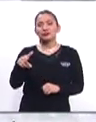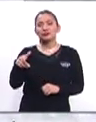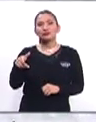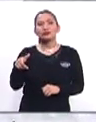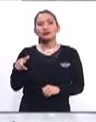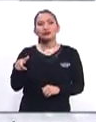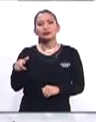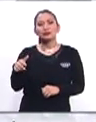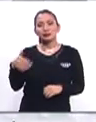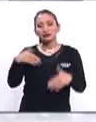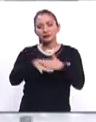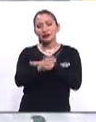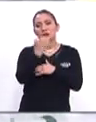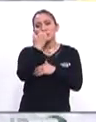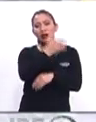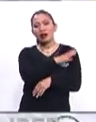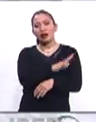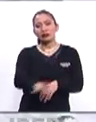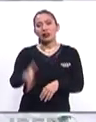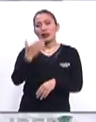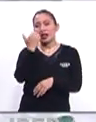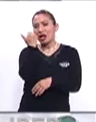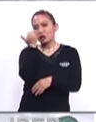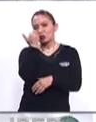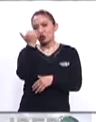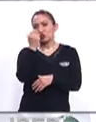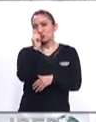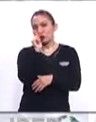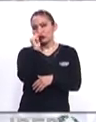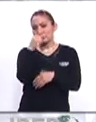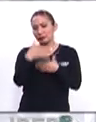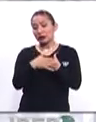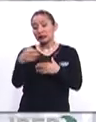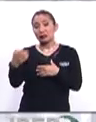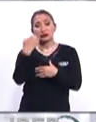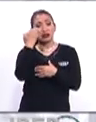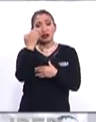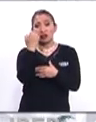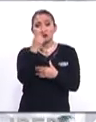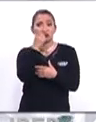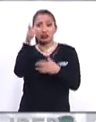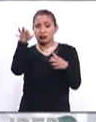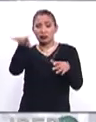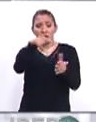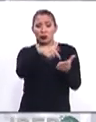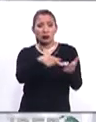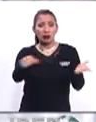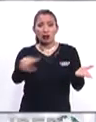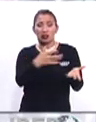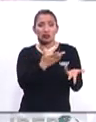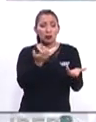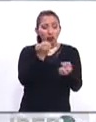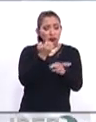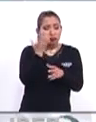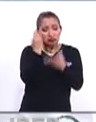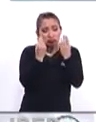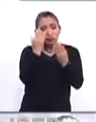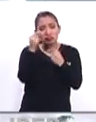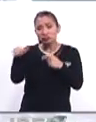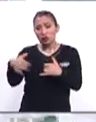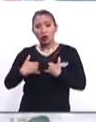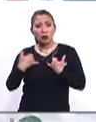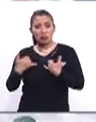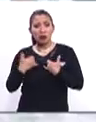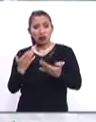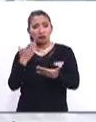la Escuela General de Cadetes, donde pues aquí es una escuela, como lo dice, un sitio de entrenamiento en el cual pues los